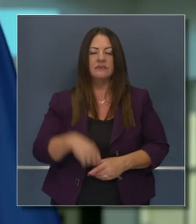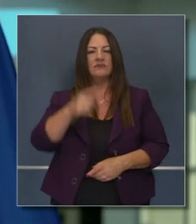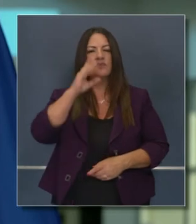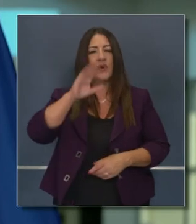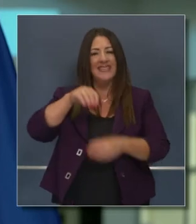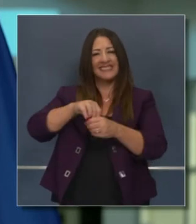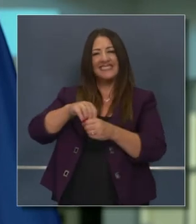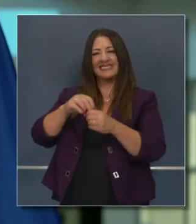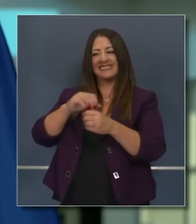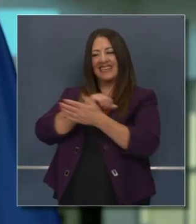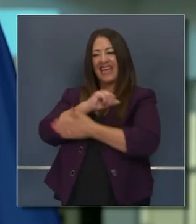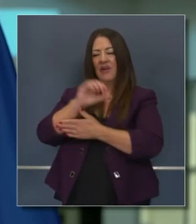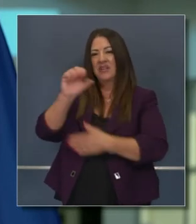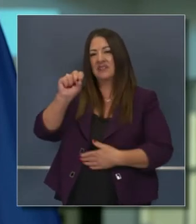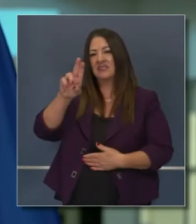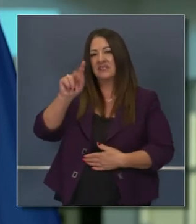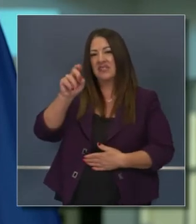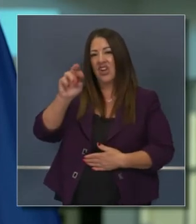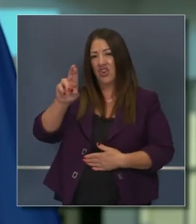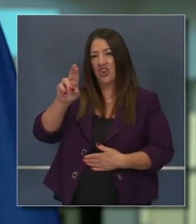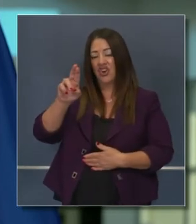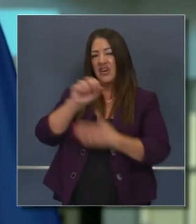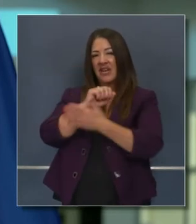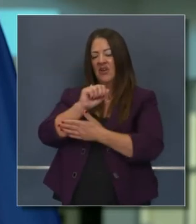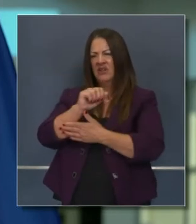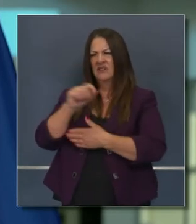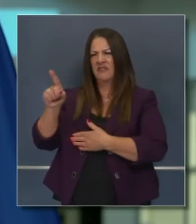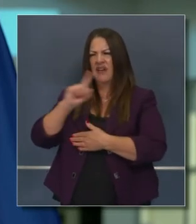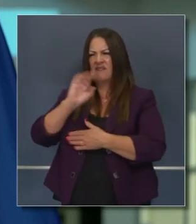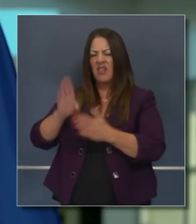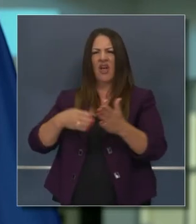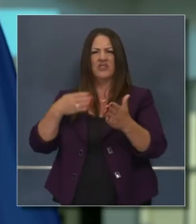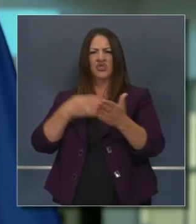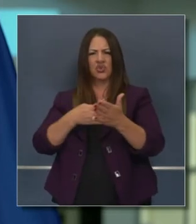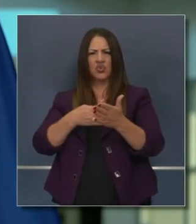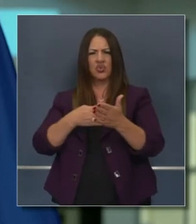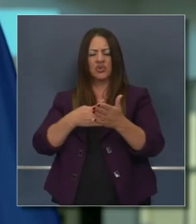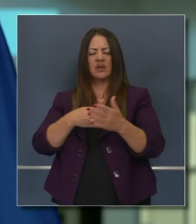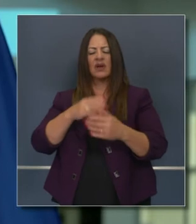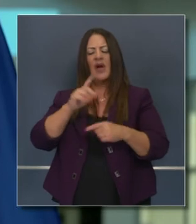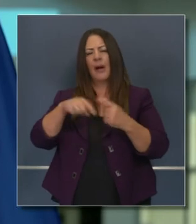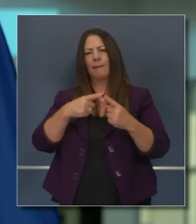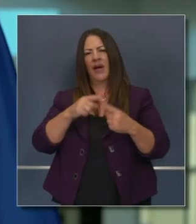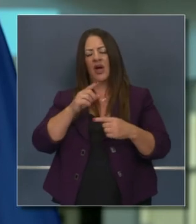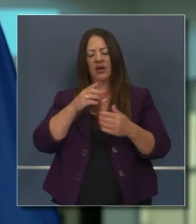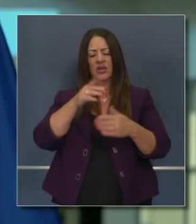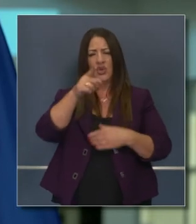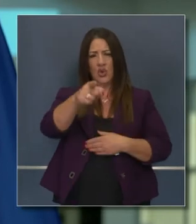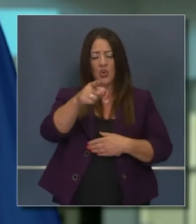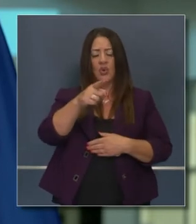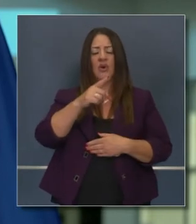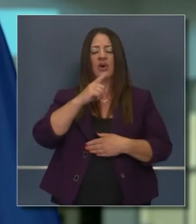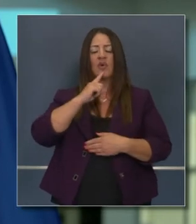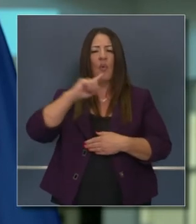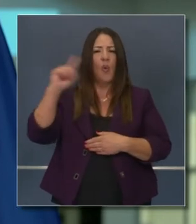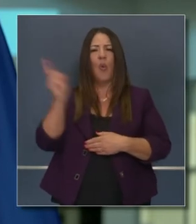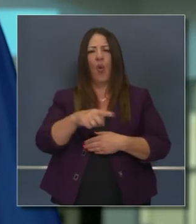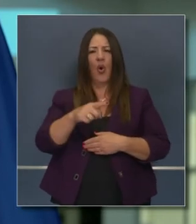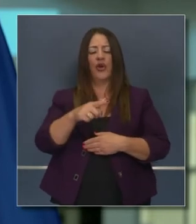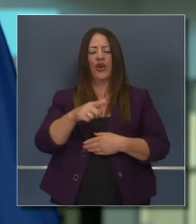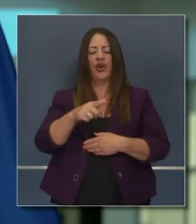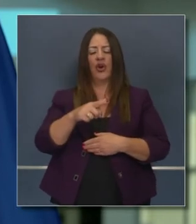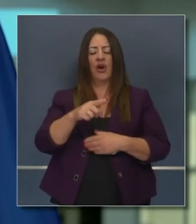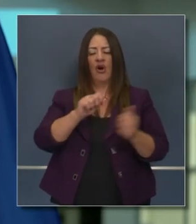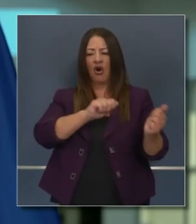En algunos condados hay un reto legal. Se pone en tela de juicio la